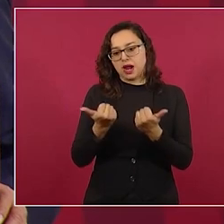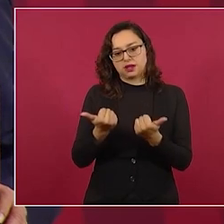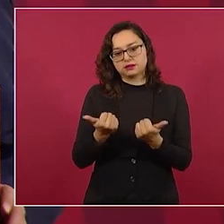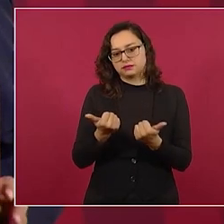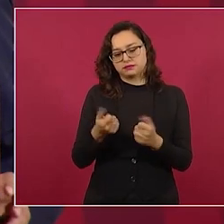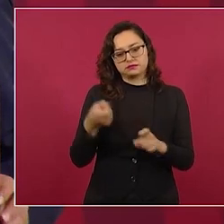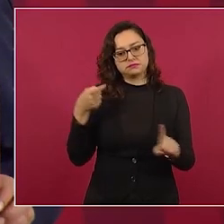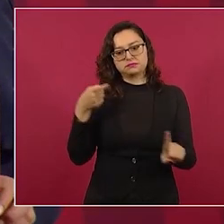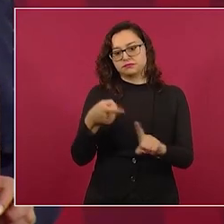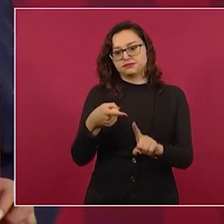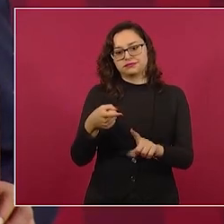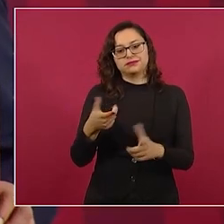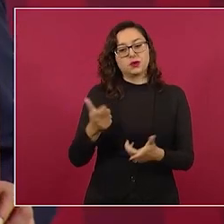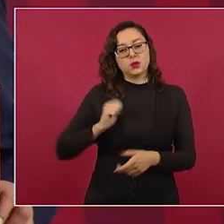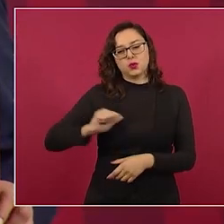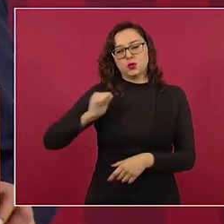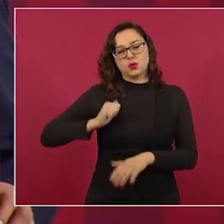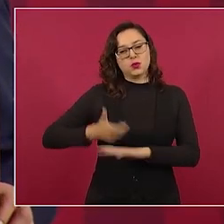como iniciaron